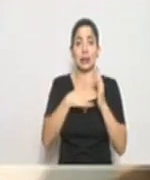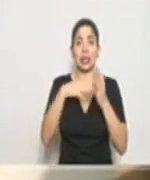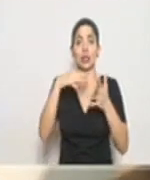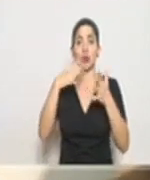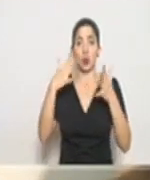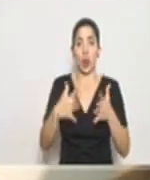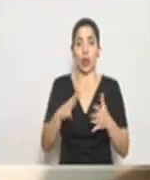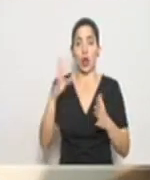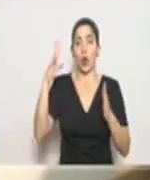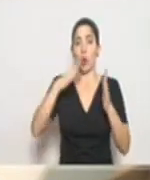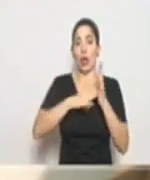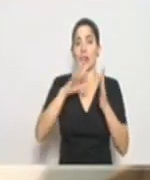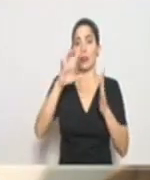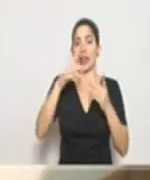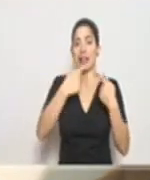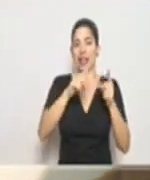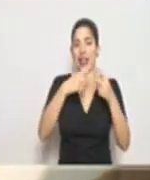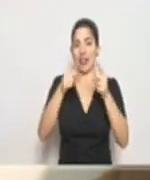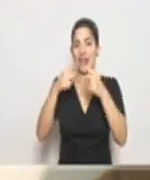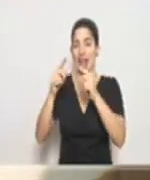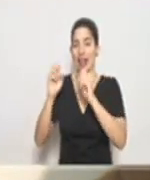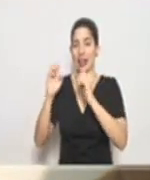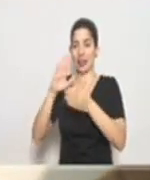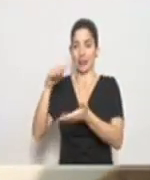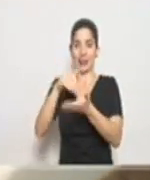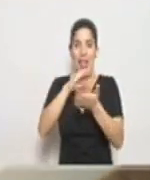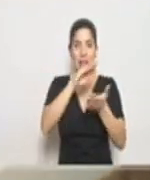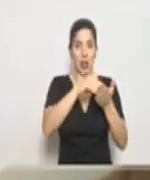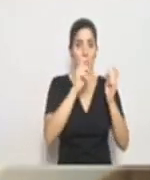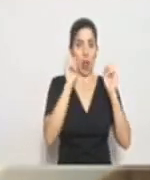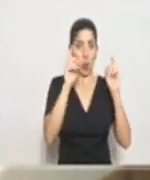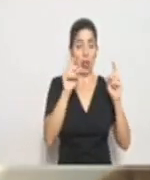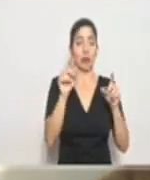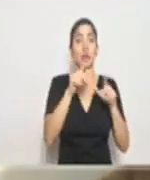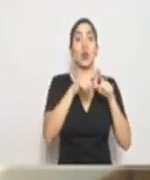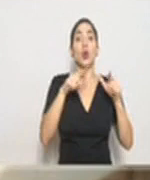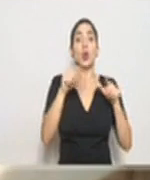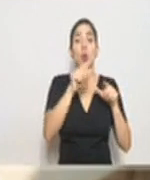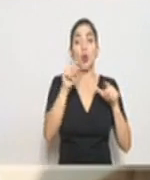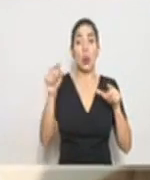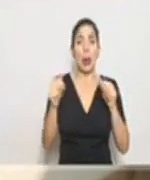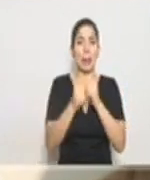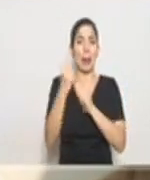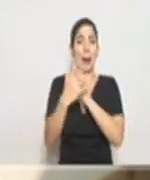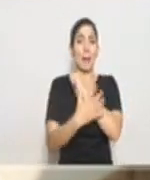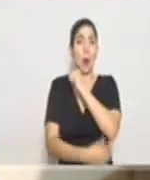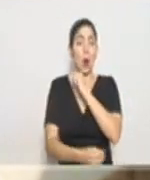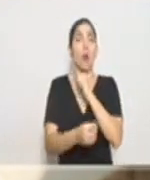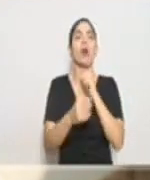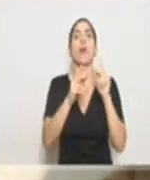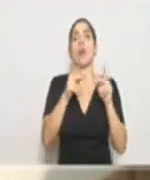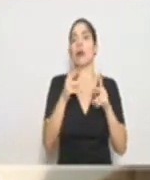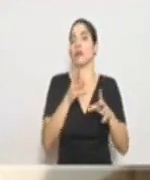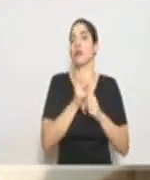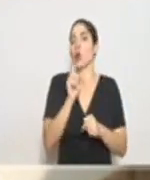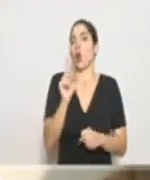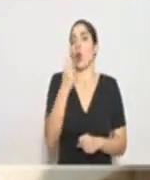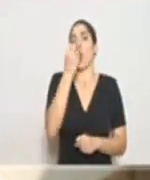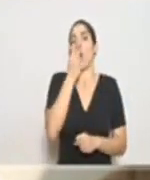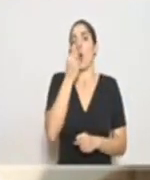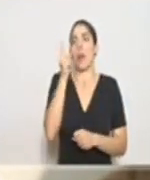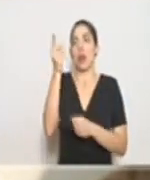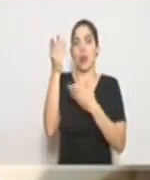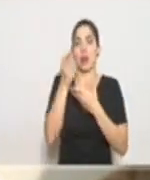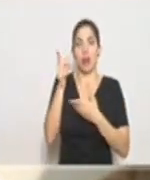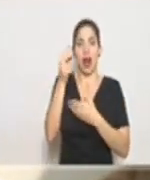4 mil 500 centros educativos, y en muchas de las zonas más pobres del país es incluso la única comida que reciben los niños a diario.